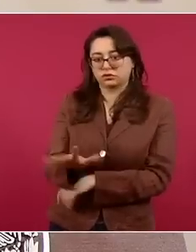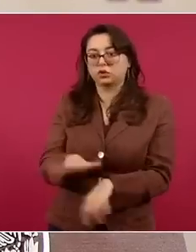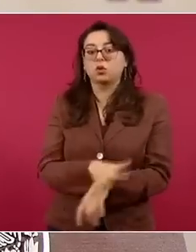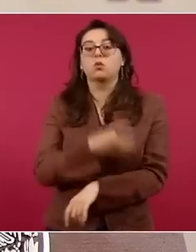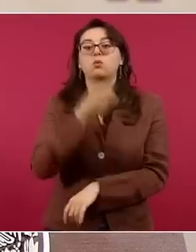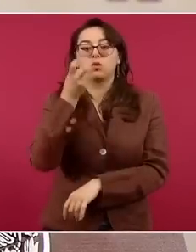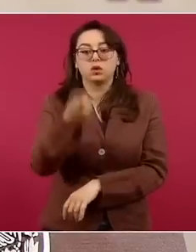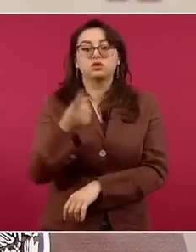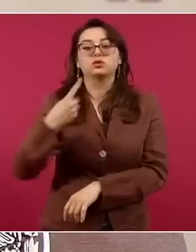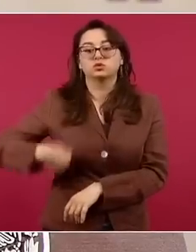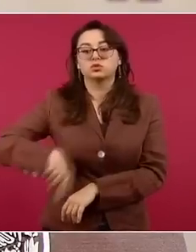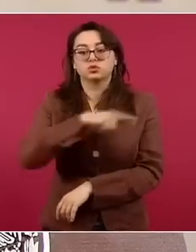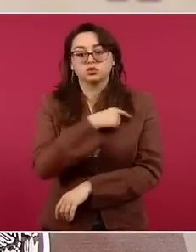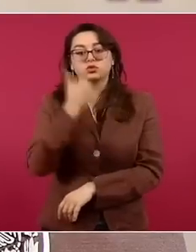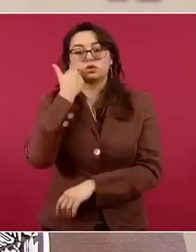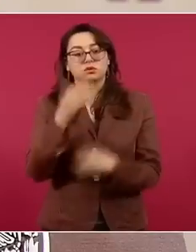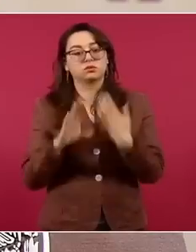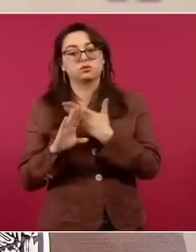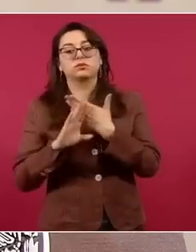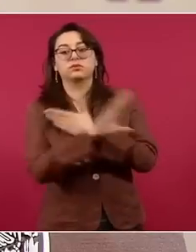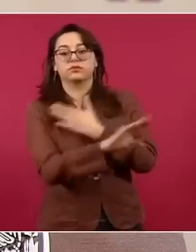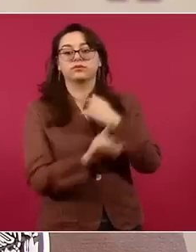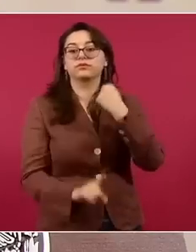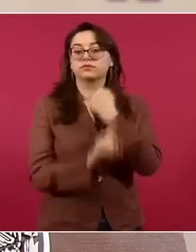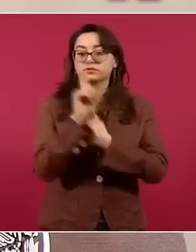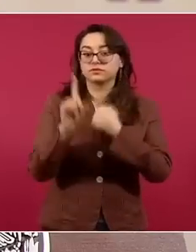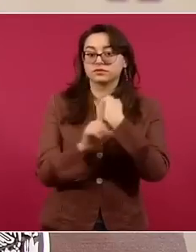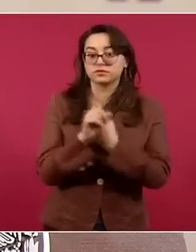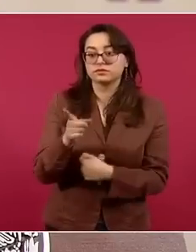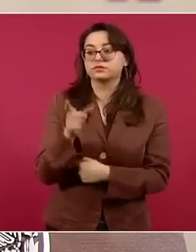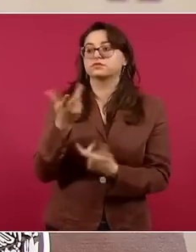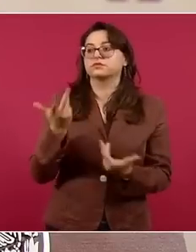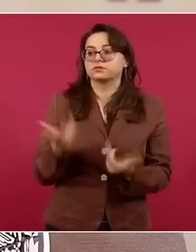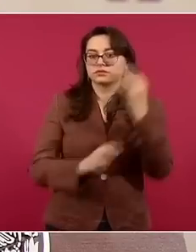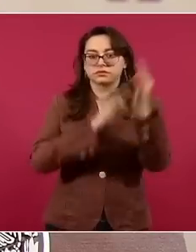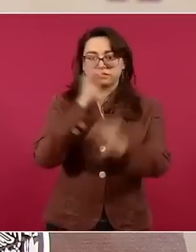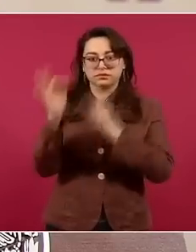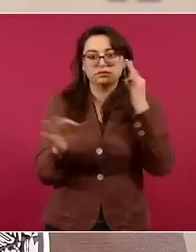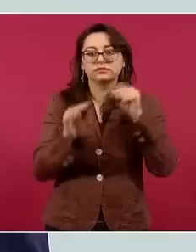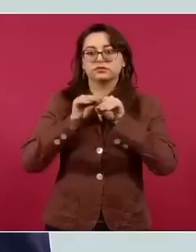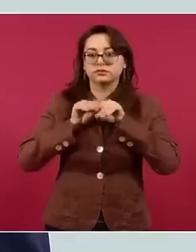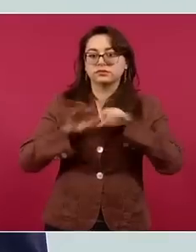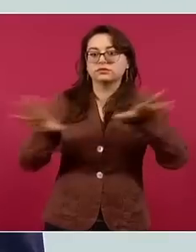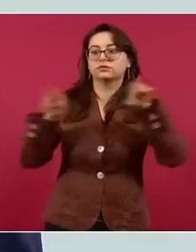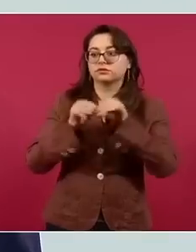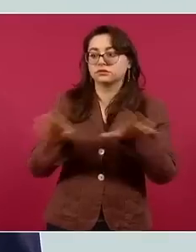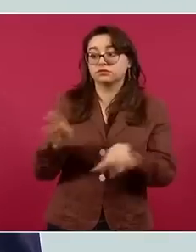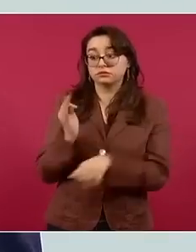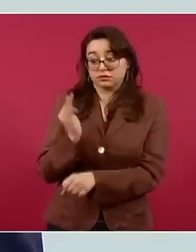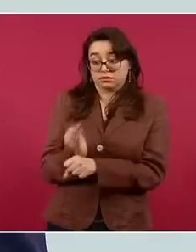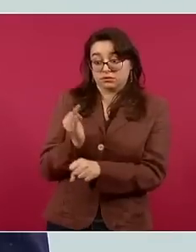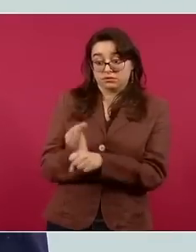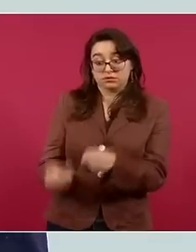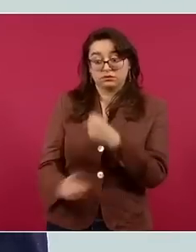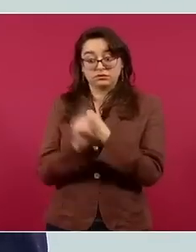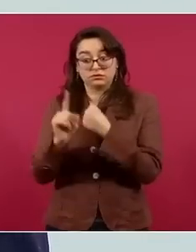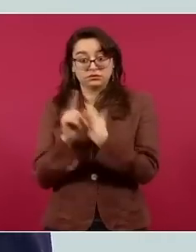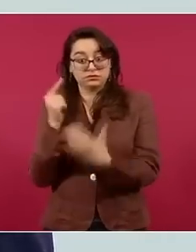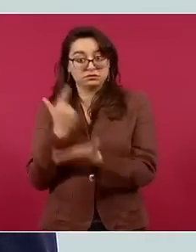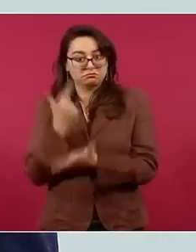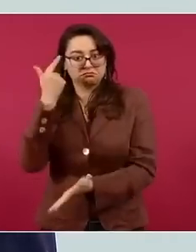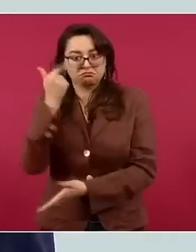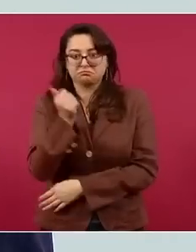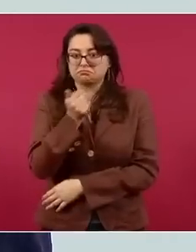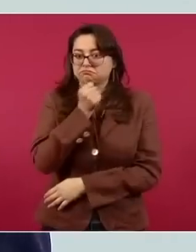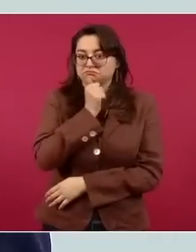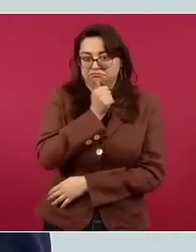prevención de uso de fentanilo en México, aun cuando hoy por hoy no es un problema grande de salud pública. Y lo segundo es